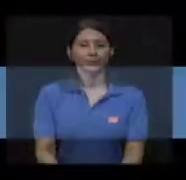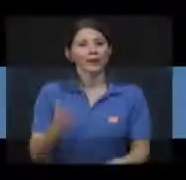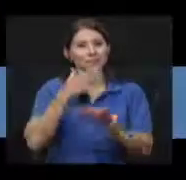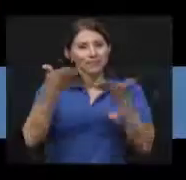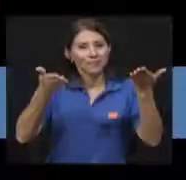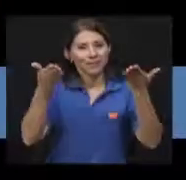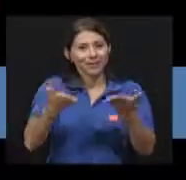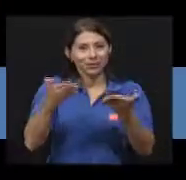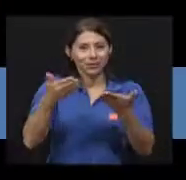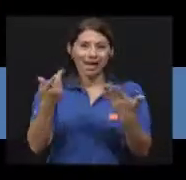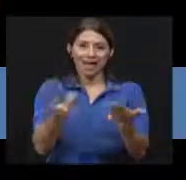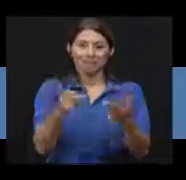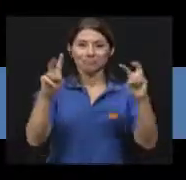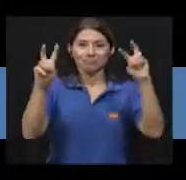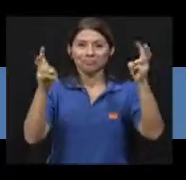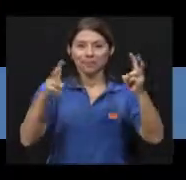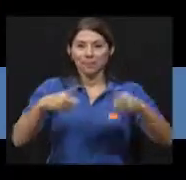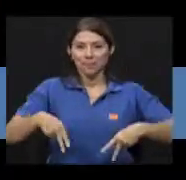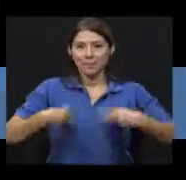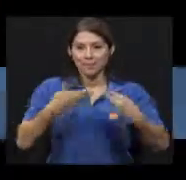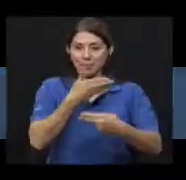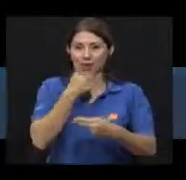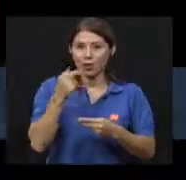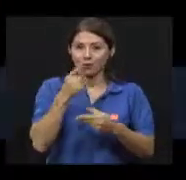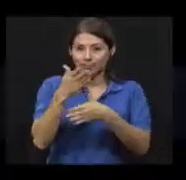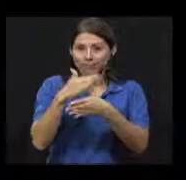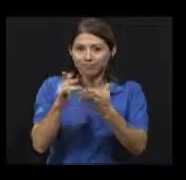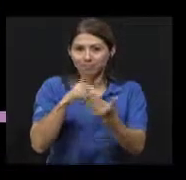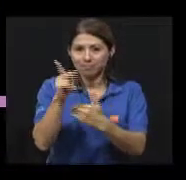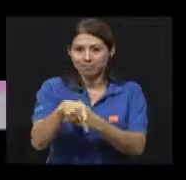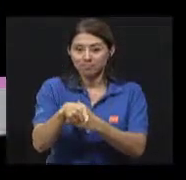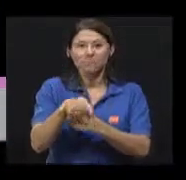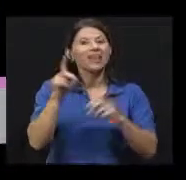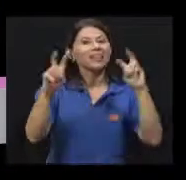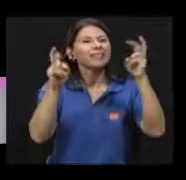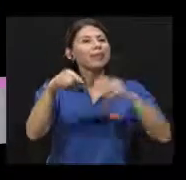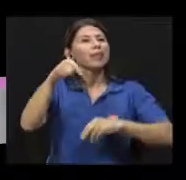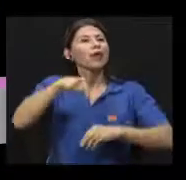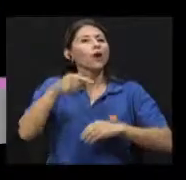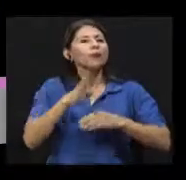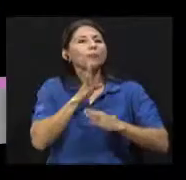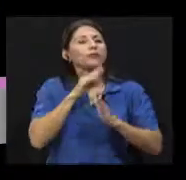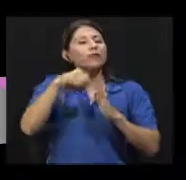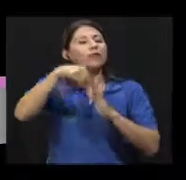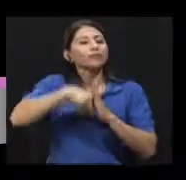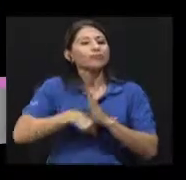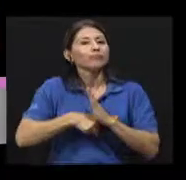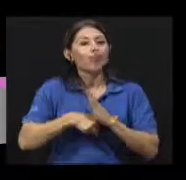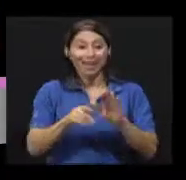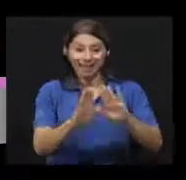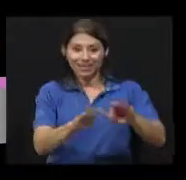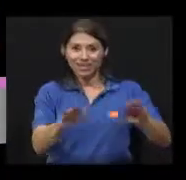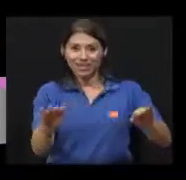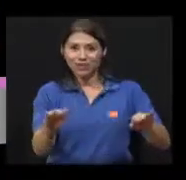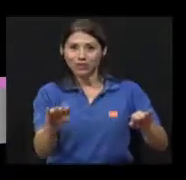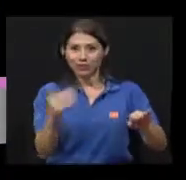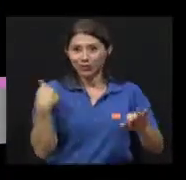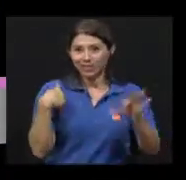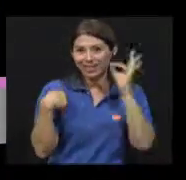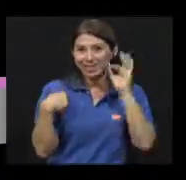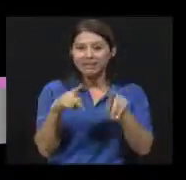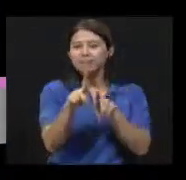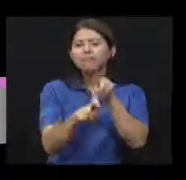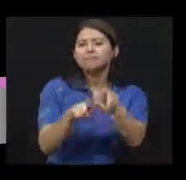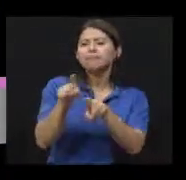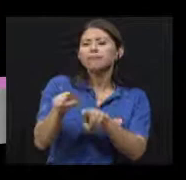Bienvenidos a una nueva sección de Vivir Mejor. A propósito del tema de hoy, le preguntamos a algunos niñas y niños sobre qué acostumbran a